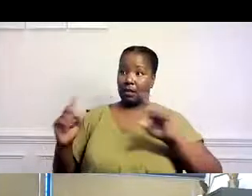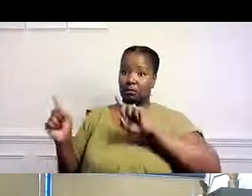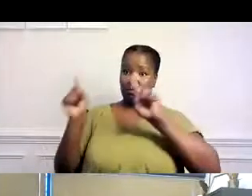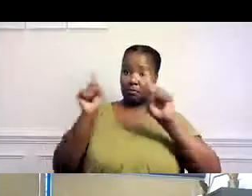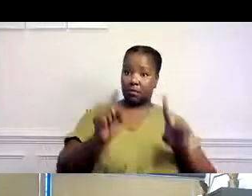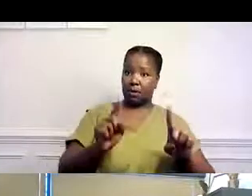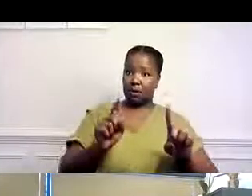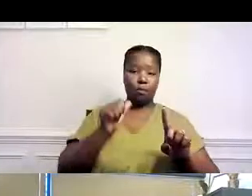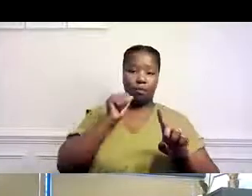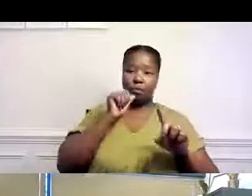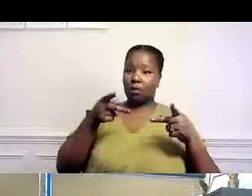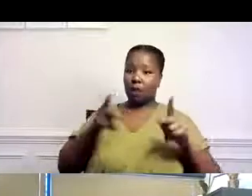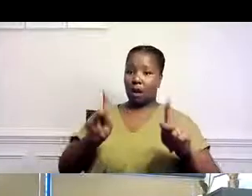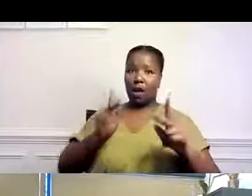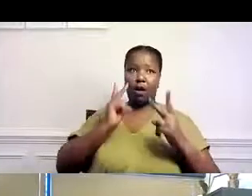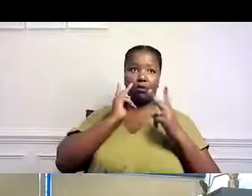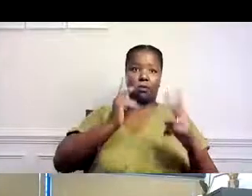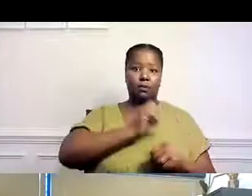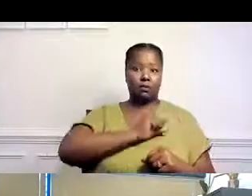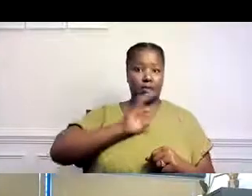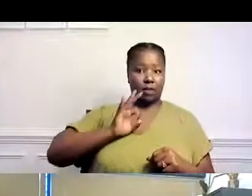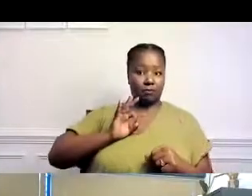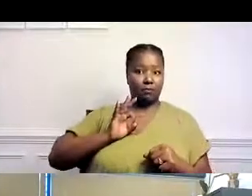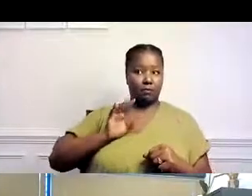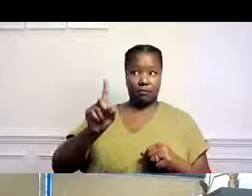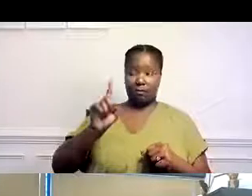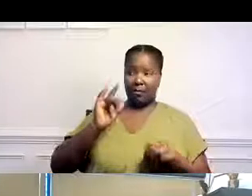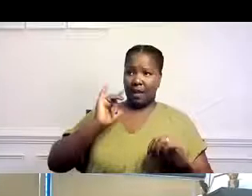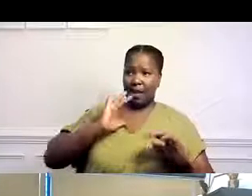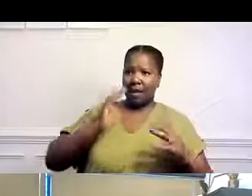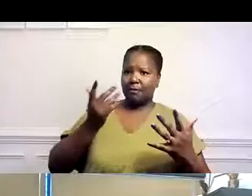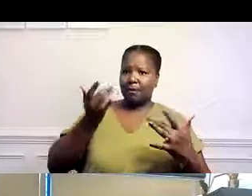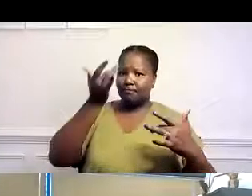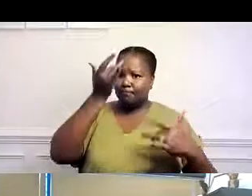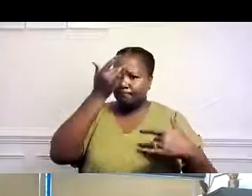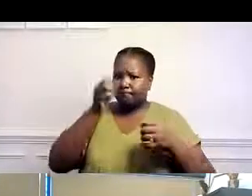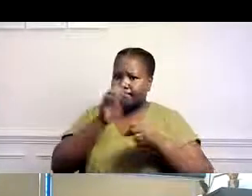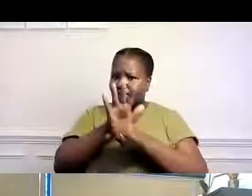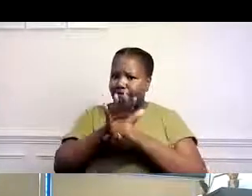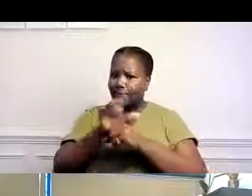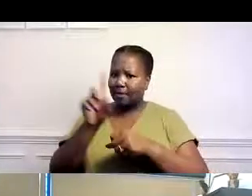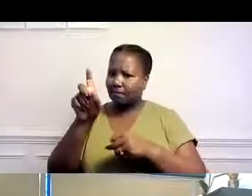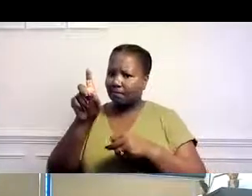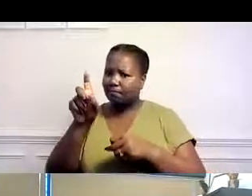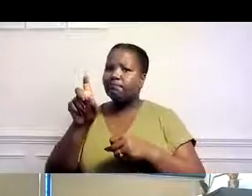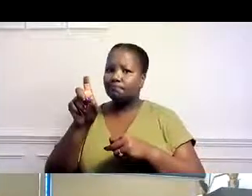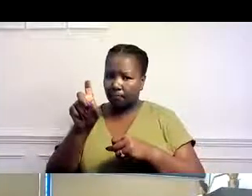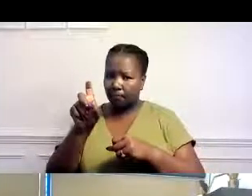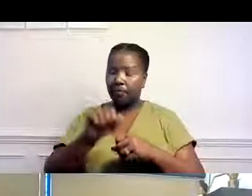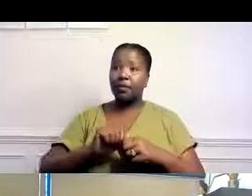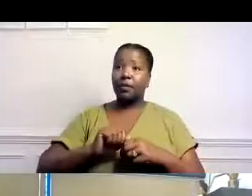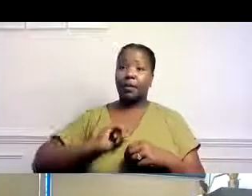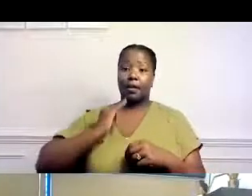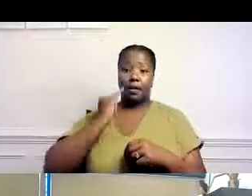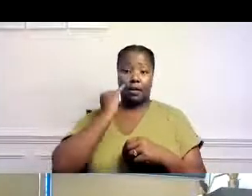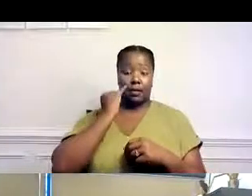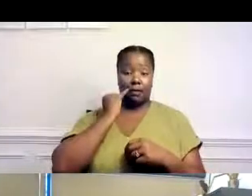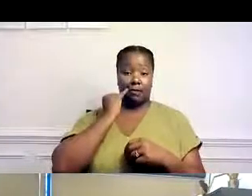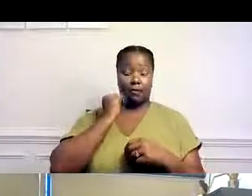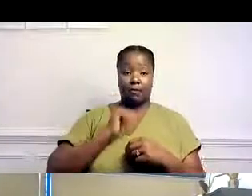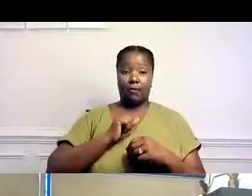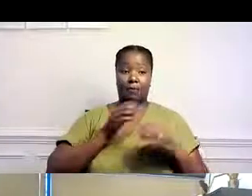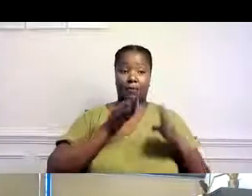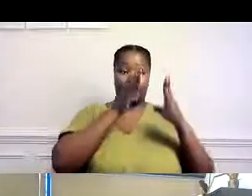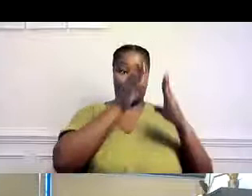ningún cliente, participante, visitante o personal que entre si tienen síntomas de COVID-19.